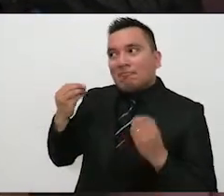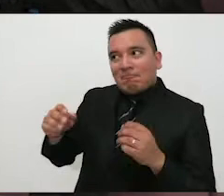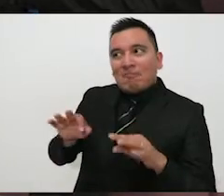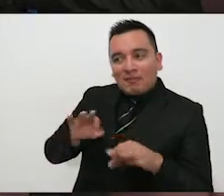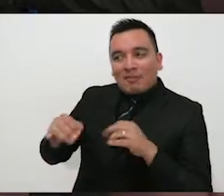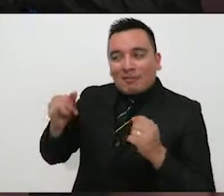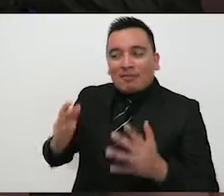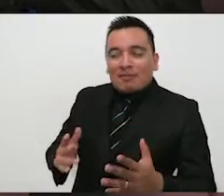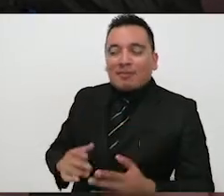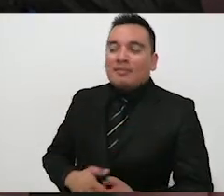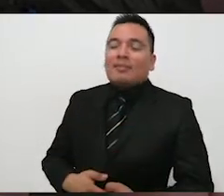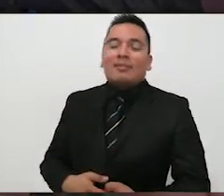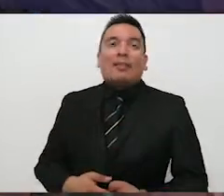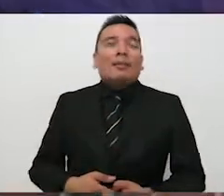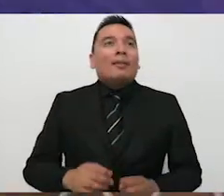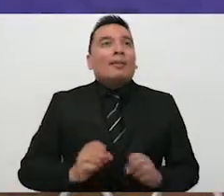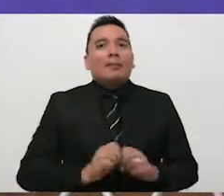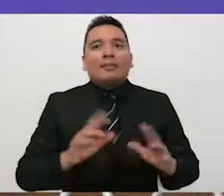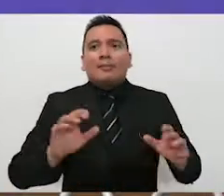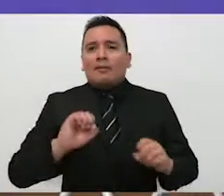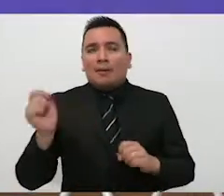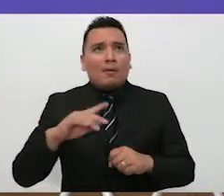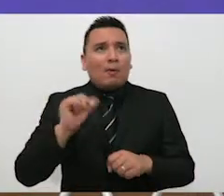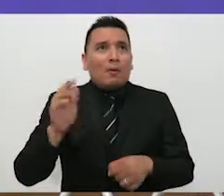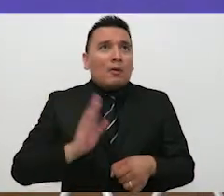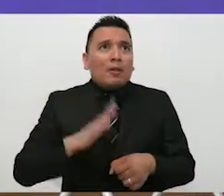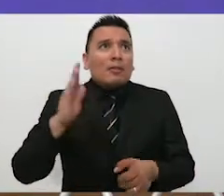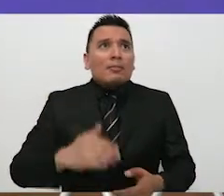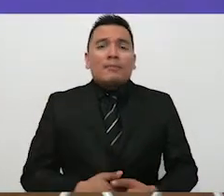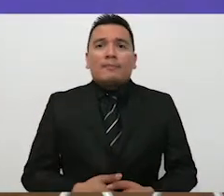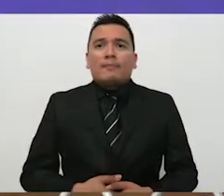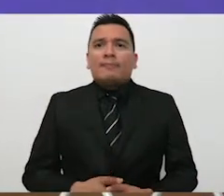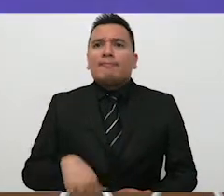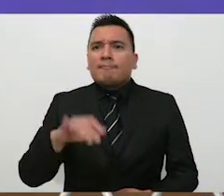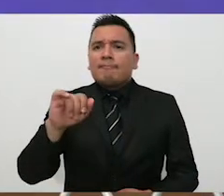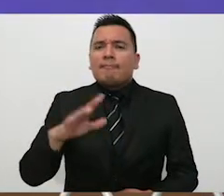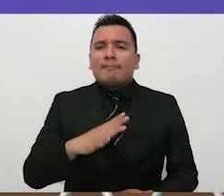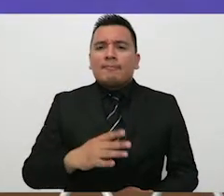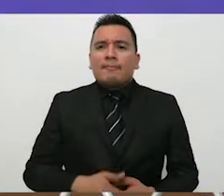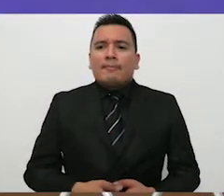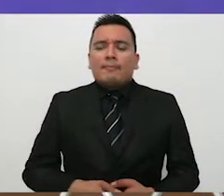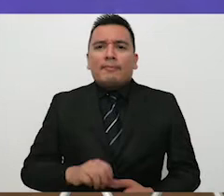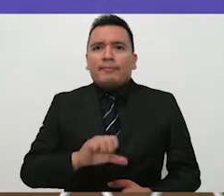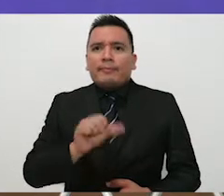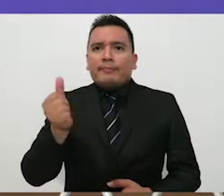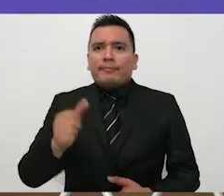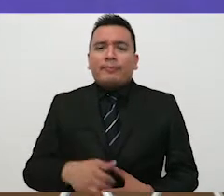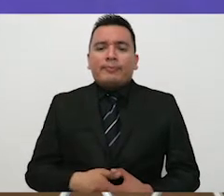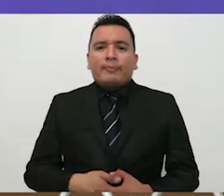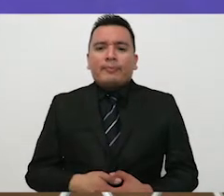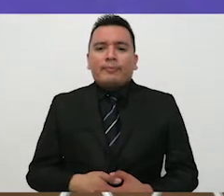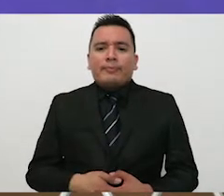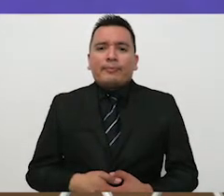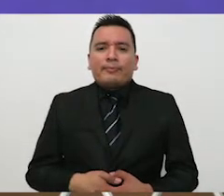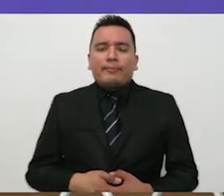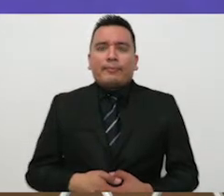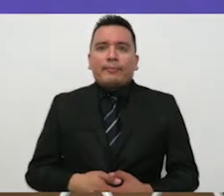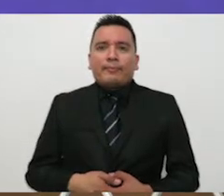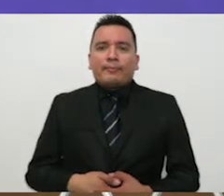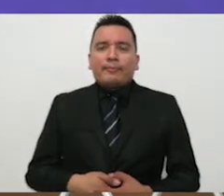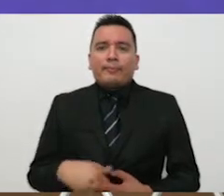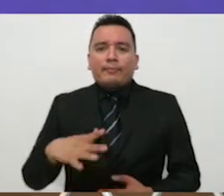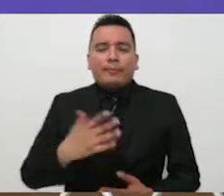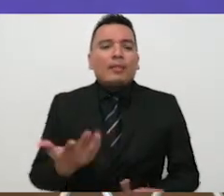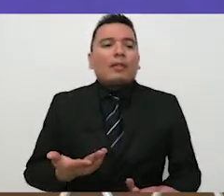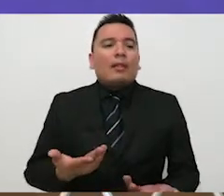Claro que sí. ¿Algún otro programa que tengan por ahí? Sí, fíjate que también vamos a llevar a cabo el concurso de fotografía.